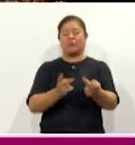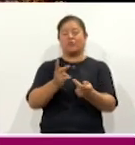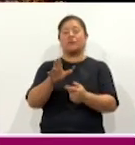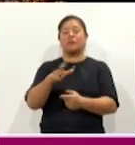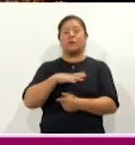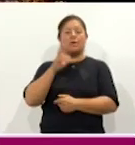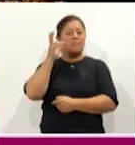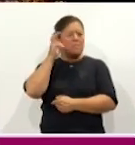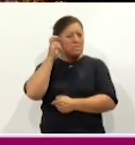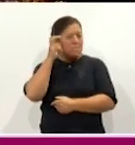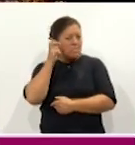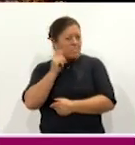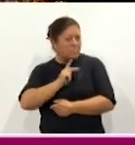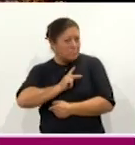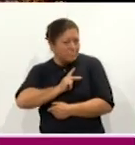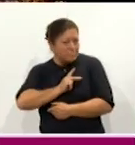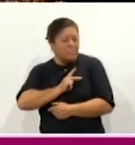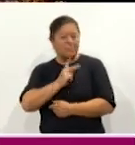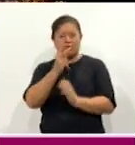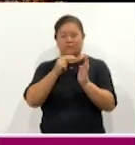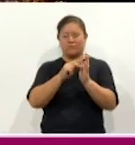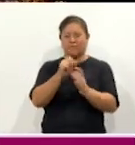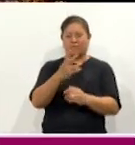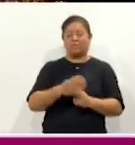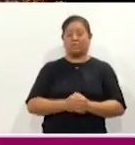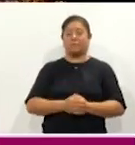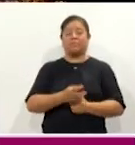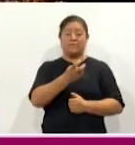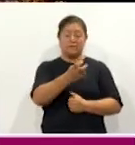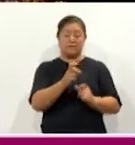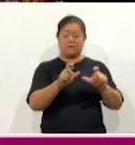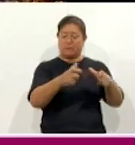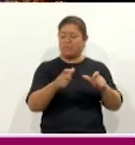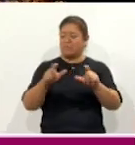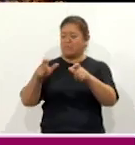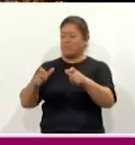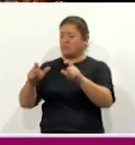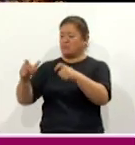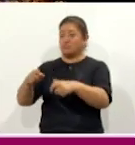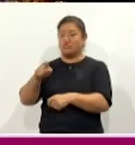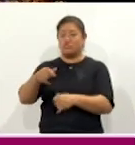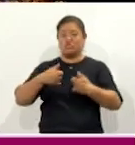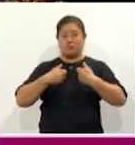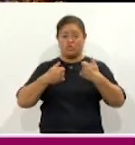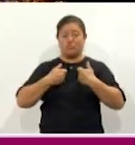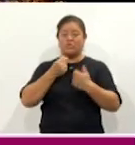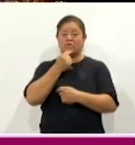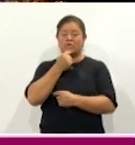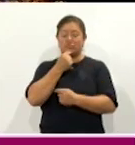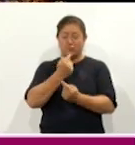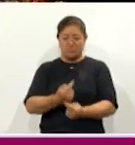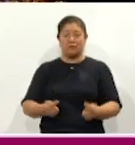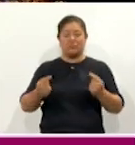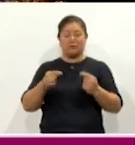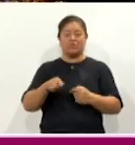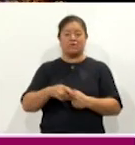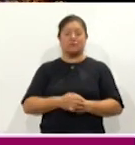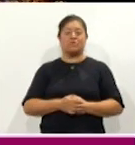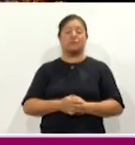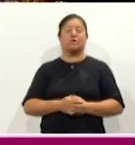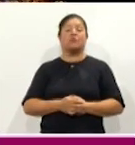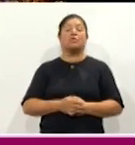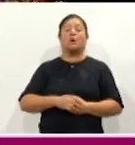Y pues bueno, estos módulos en donde los jóvenes y niños podrán emitir pues sus